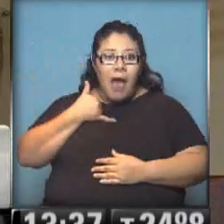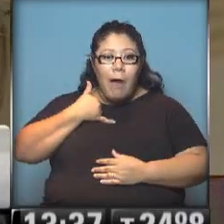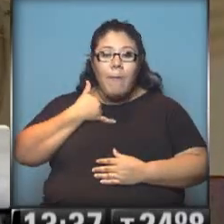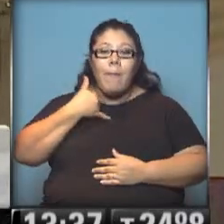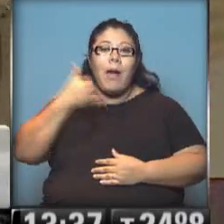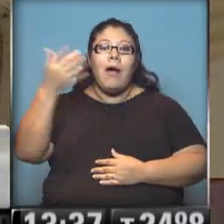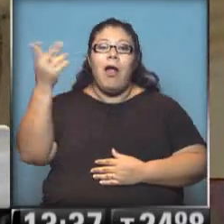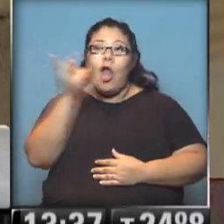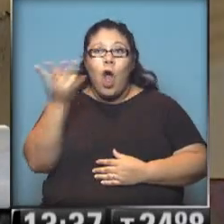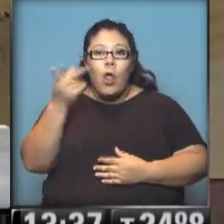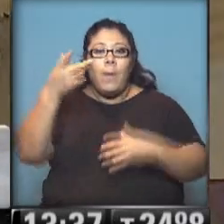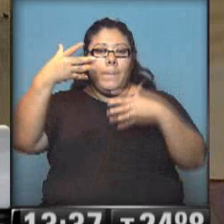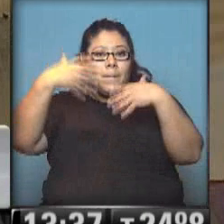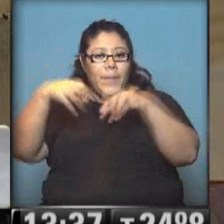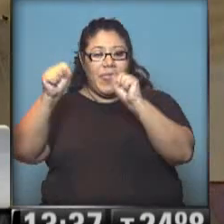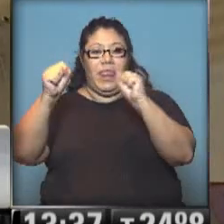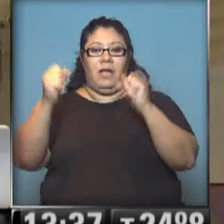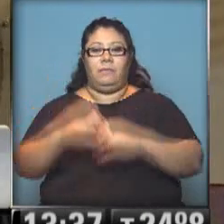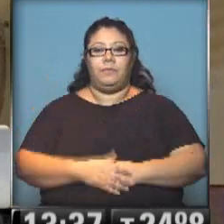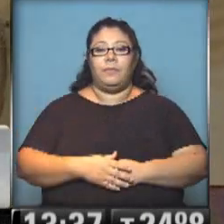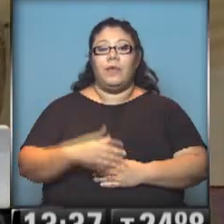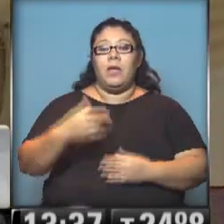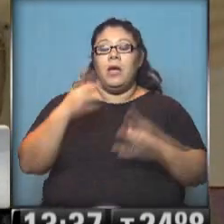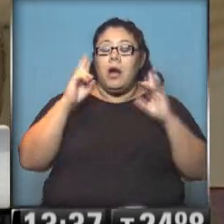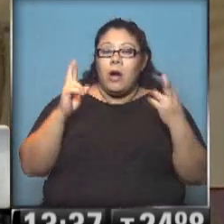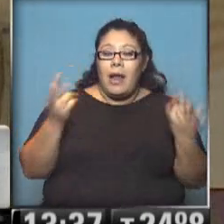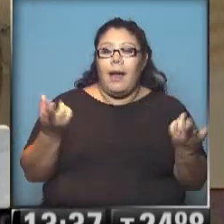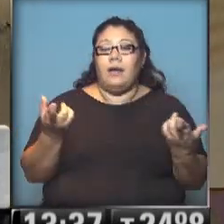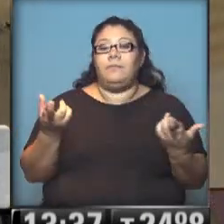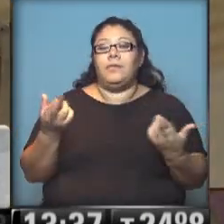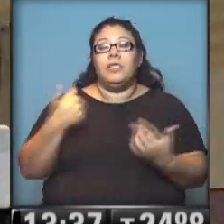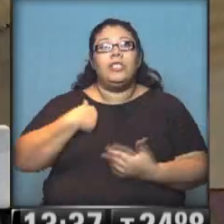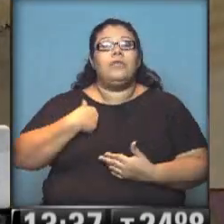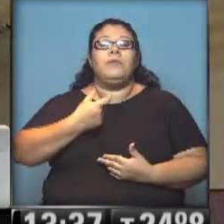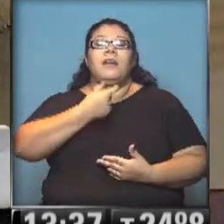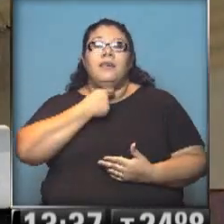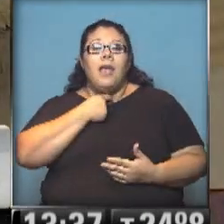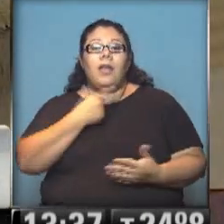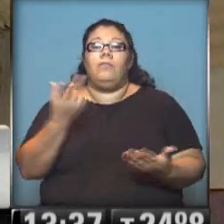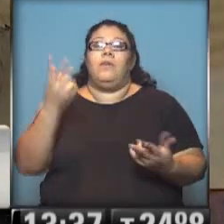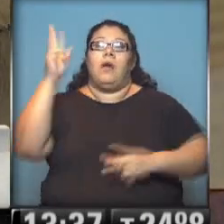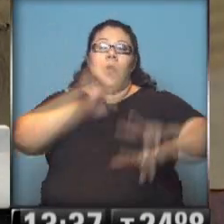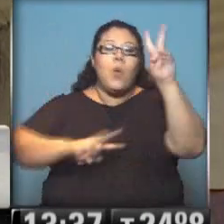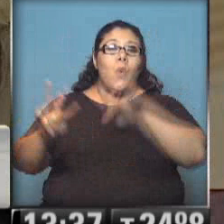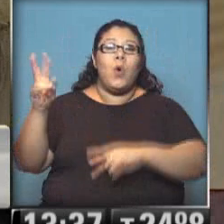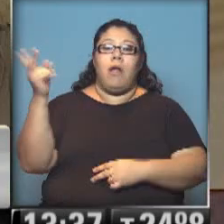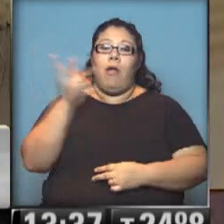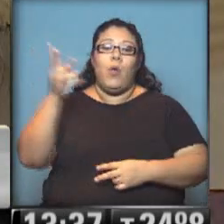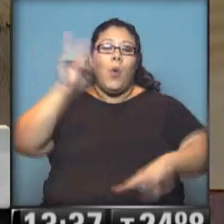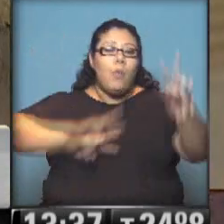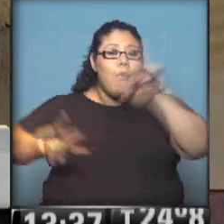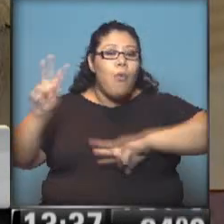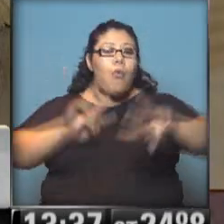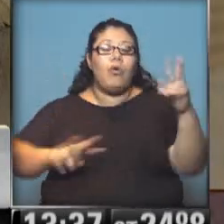sé que no es posible en este momento. ¿Qué espero? Espero que me lo busquen, que lo busquen, que